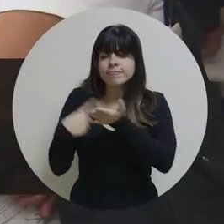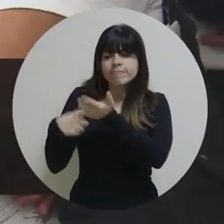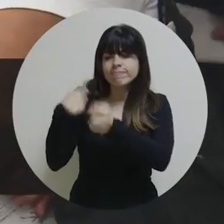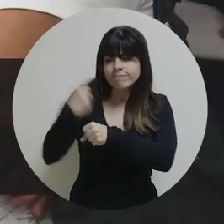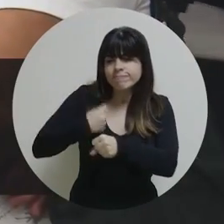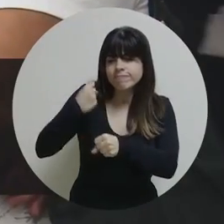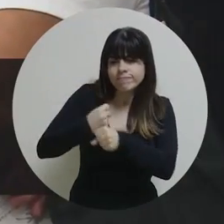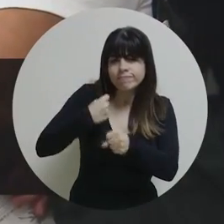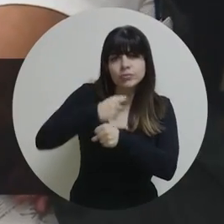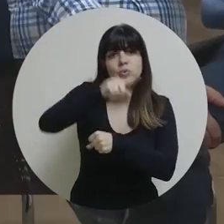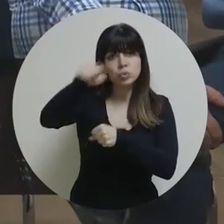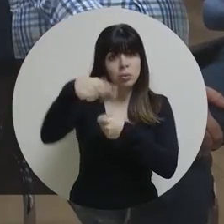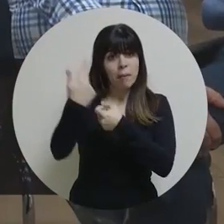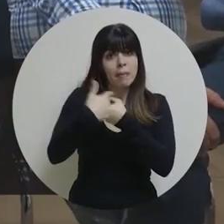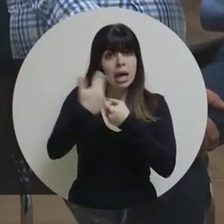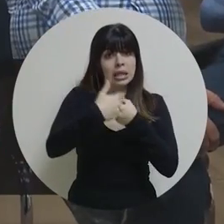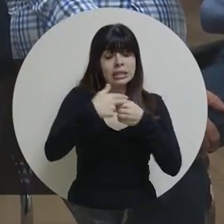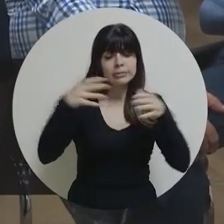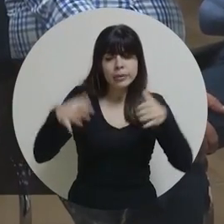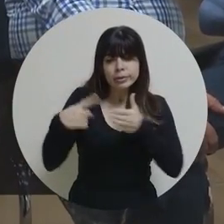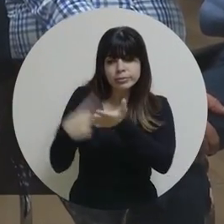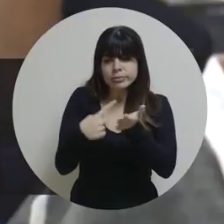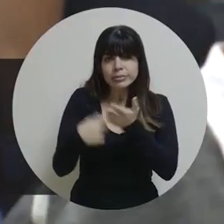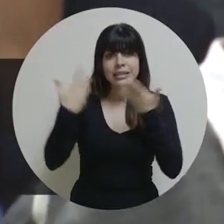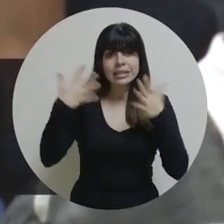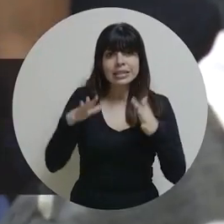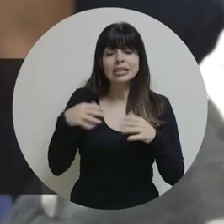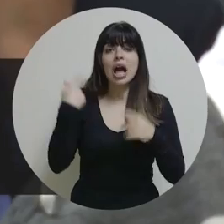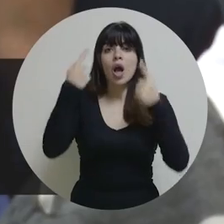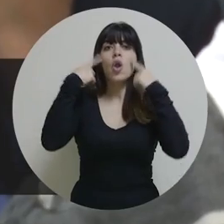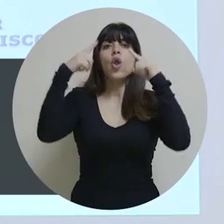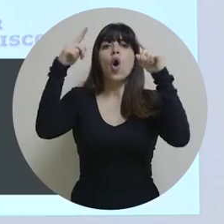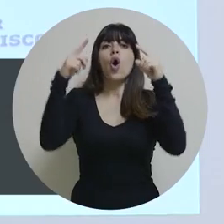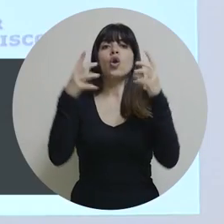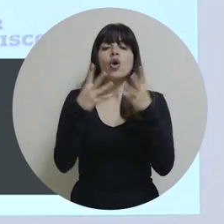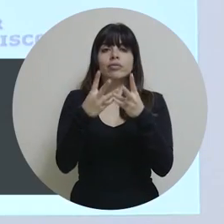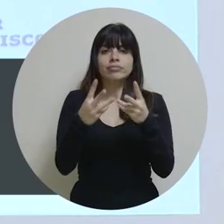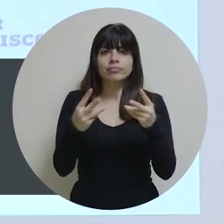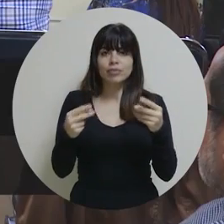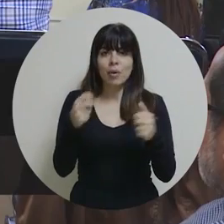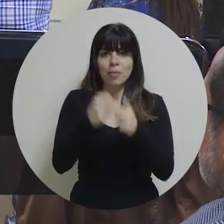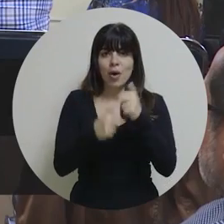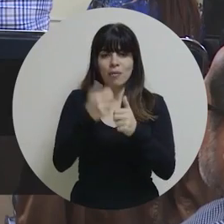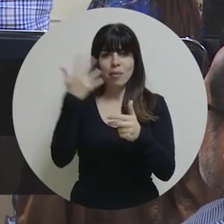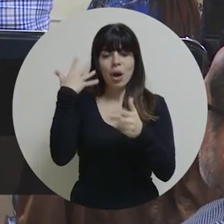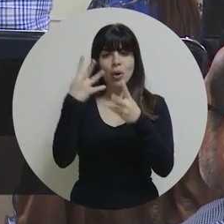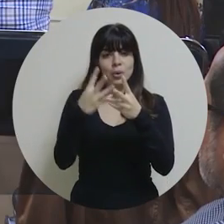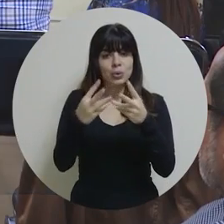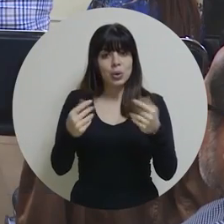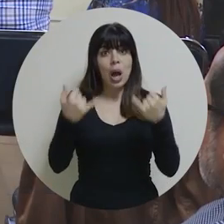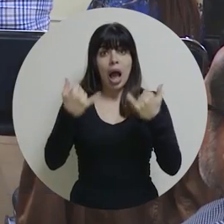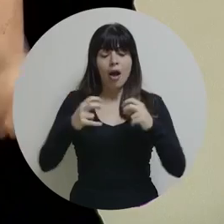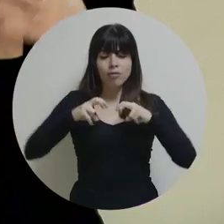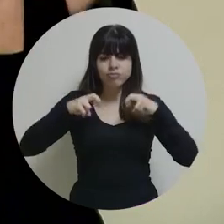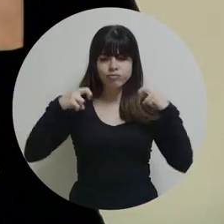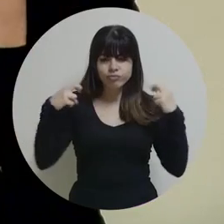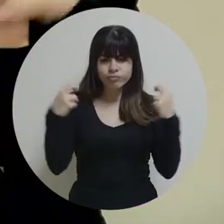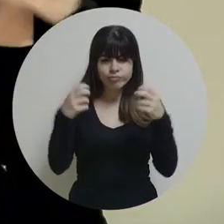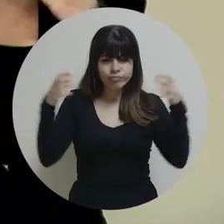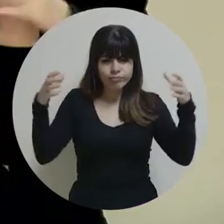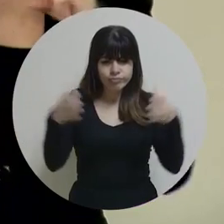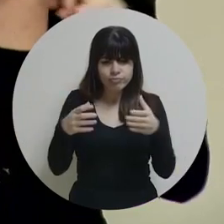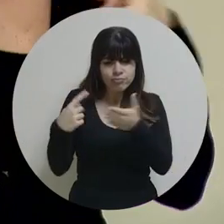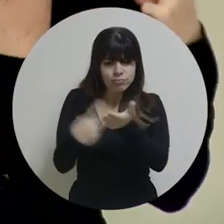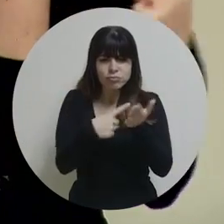mesas de trabajo donde muchos de ustedes participaron. Es importante porque logramos mermar el conflicto. En este momento logramos sentarnos todos